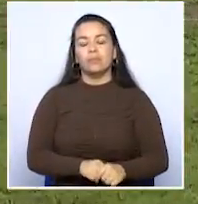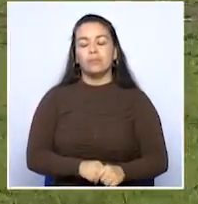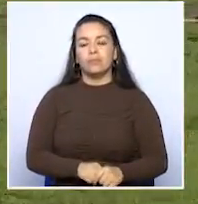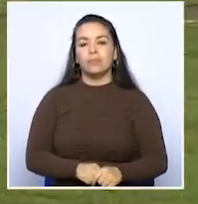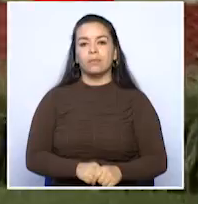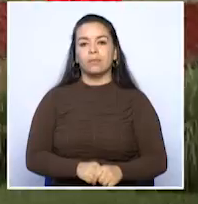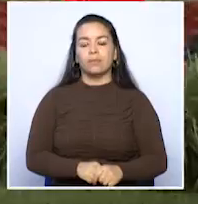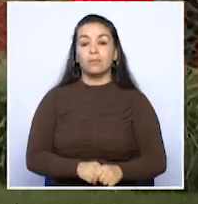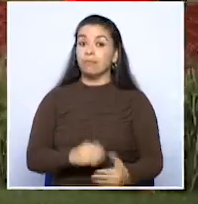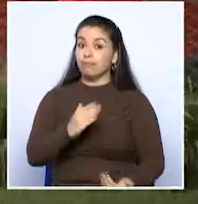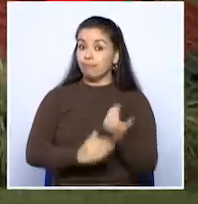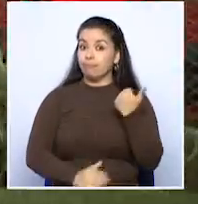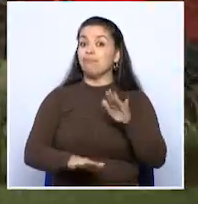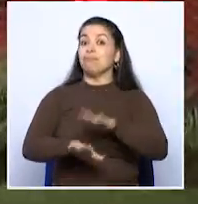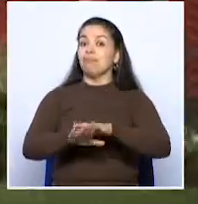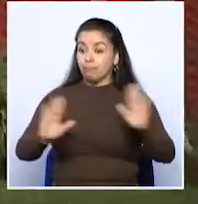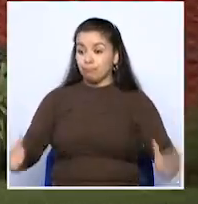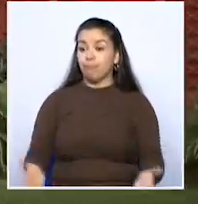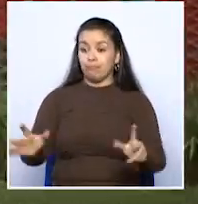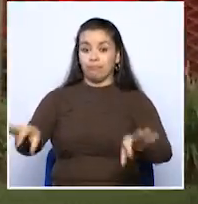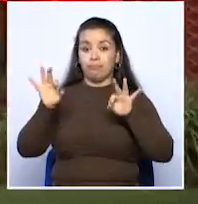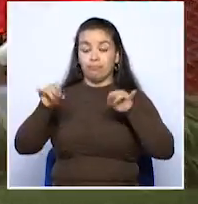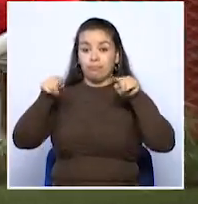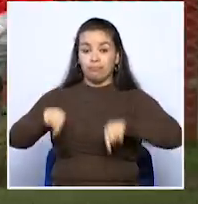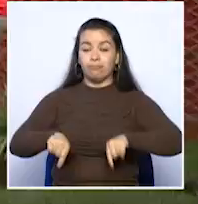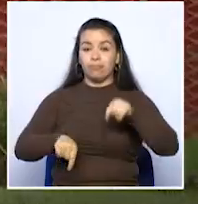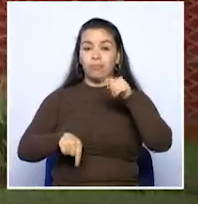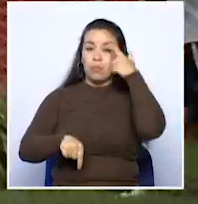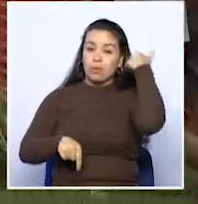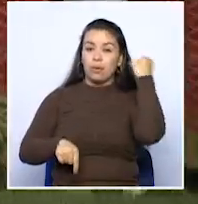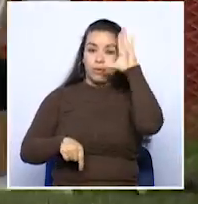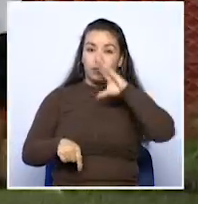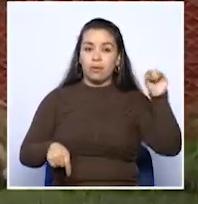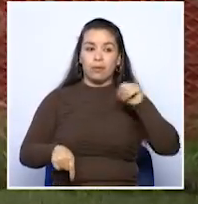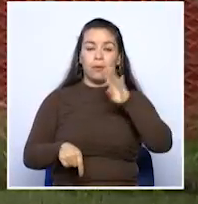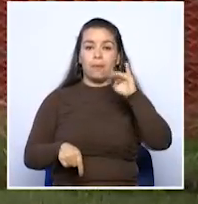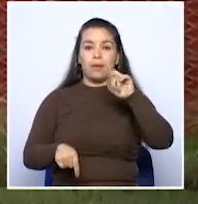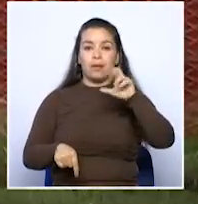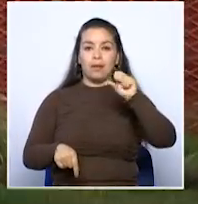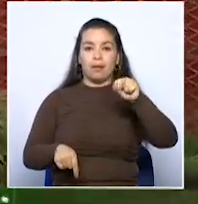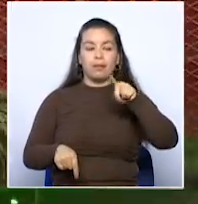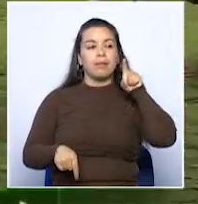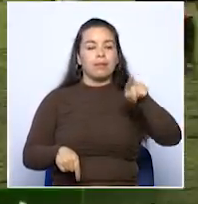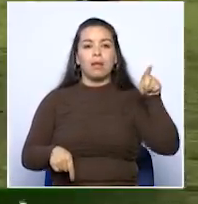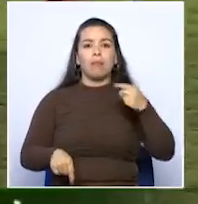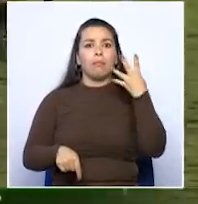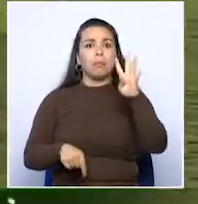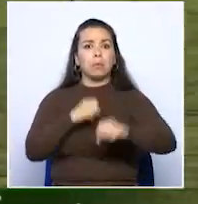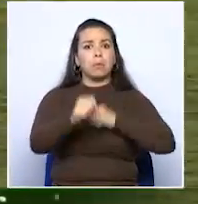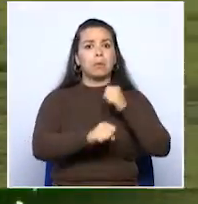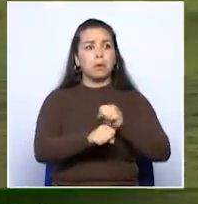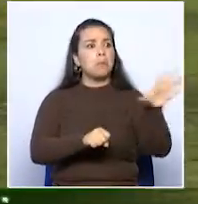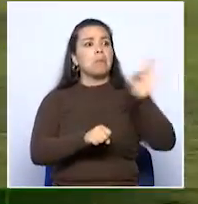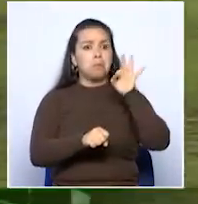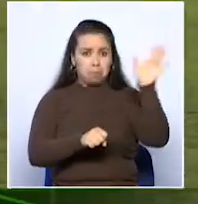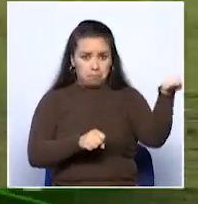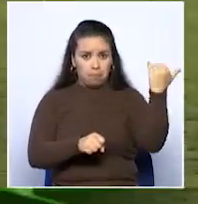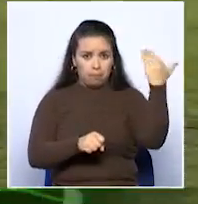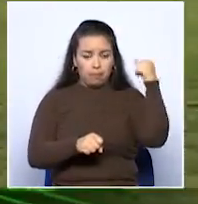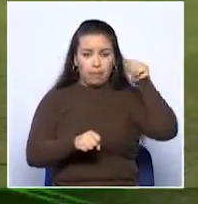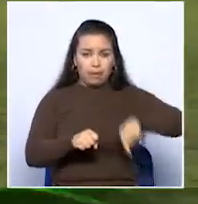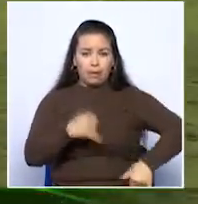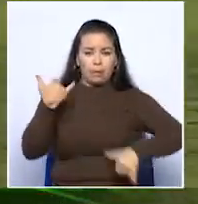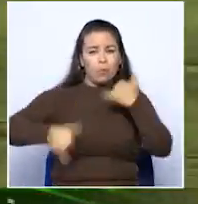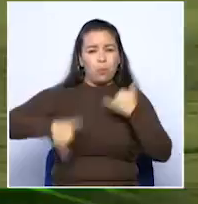Una nueva promesa del fútbol nace en Montenegro, Quindío. Se trata de Brian Steven Méndez, quien con tan solo 14 años fue convocado por el técnico Orlando